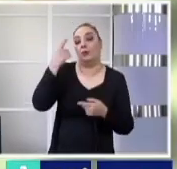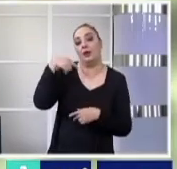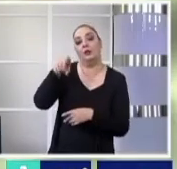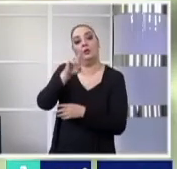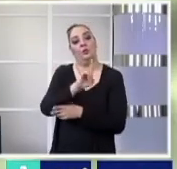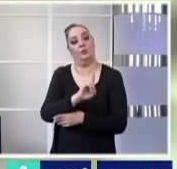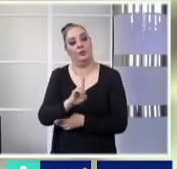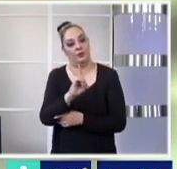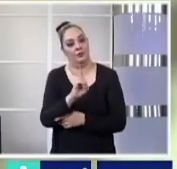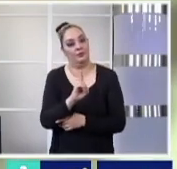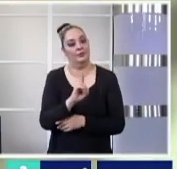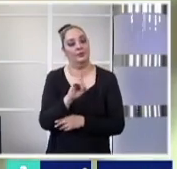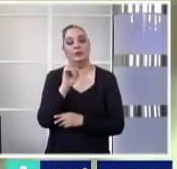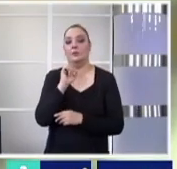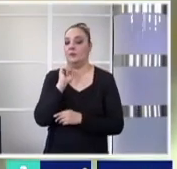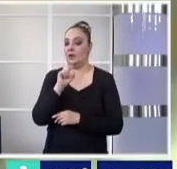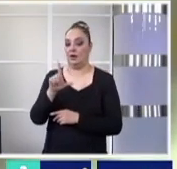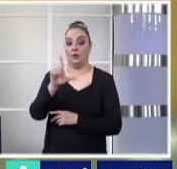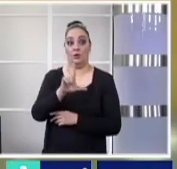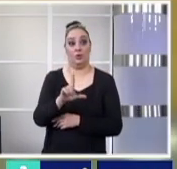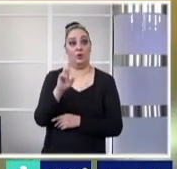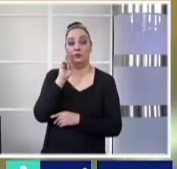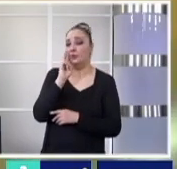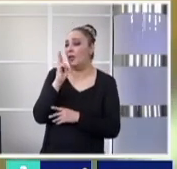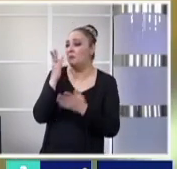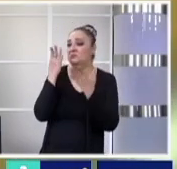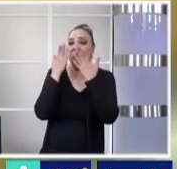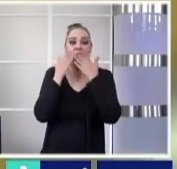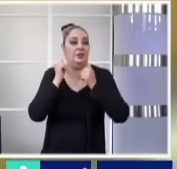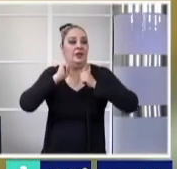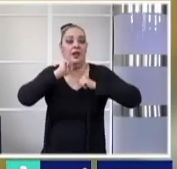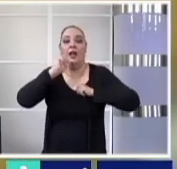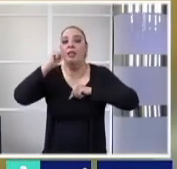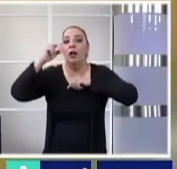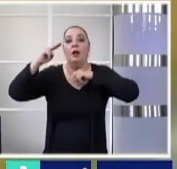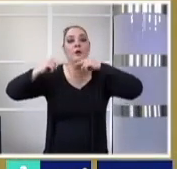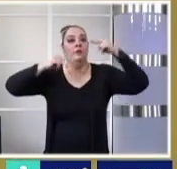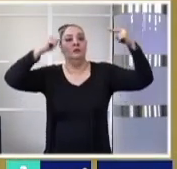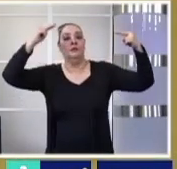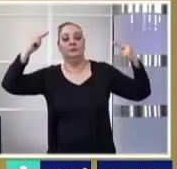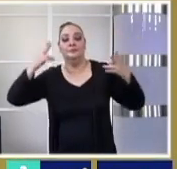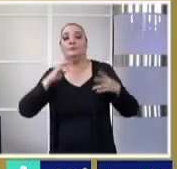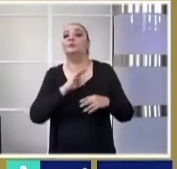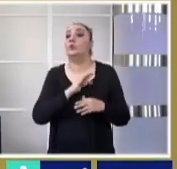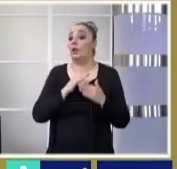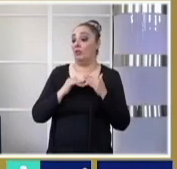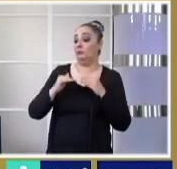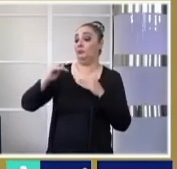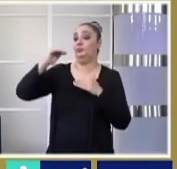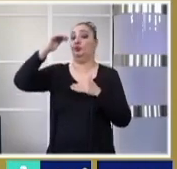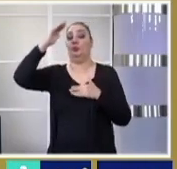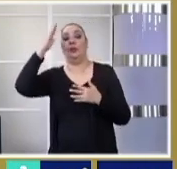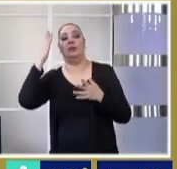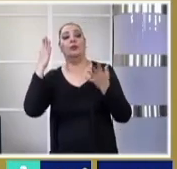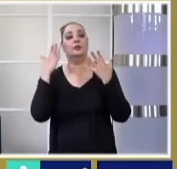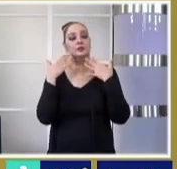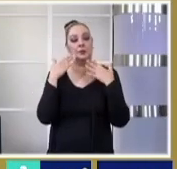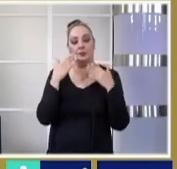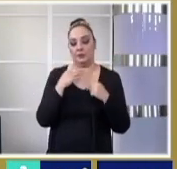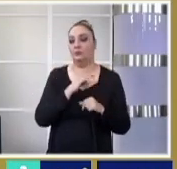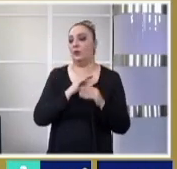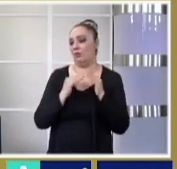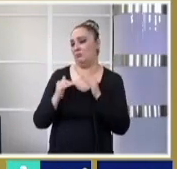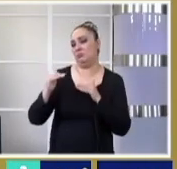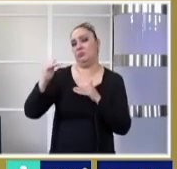el domingo, así también el lunes, vean, nula, escasa nubosidad y gradual aumento en las temperaturas, las máximas se van a ir